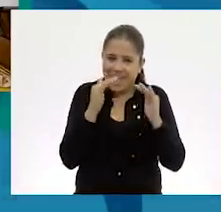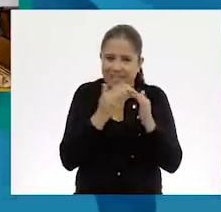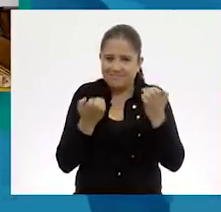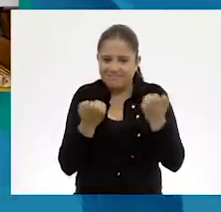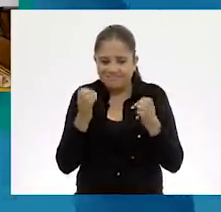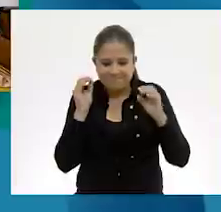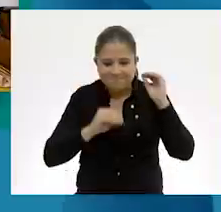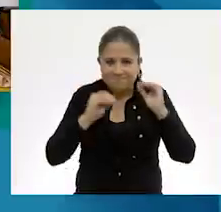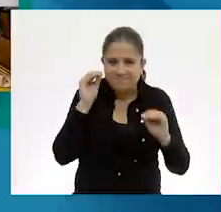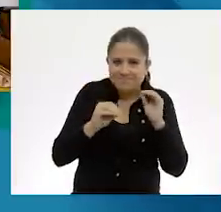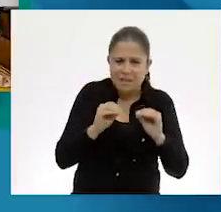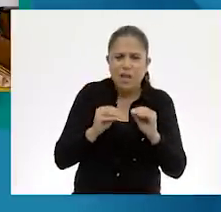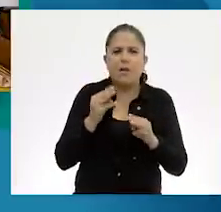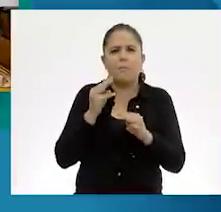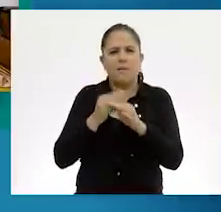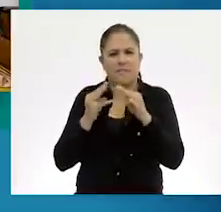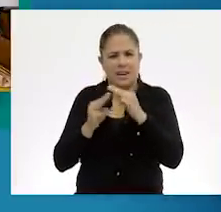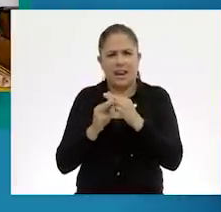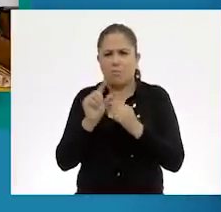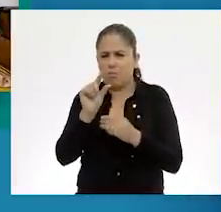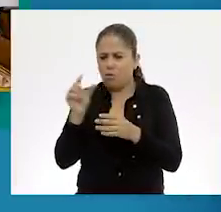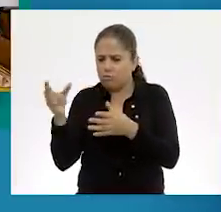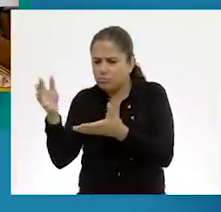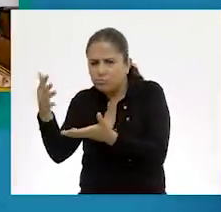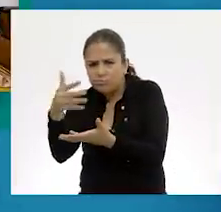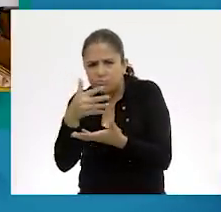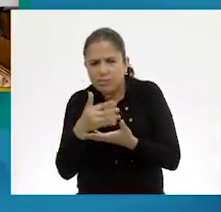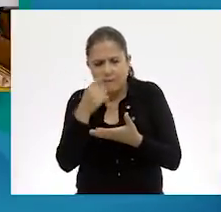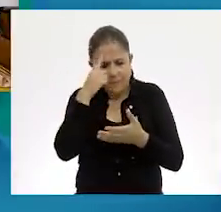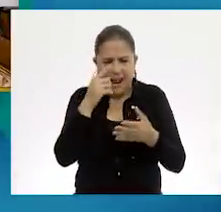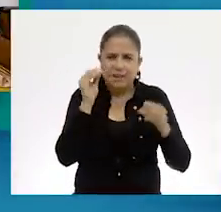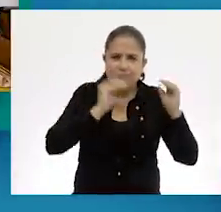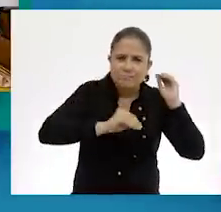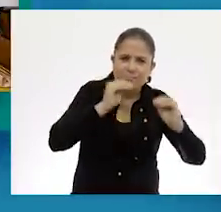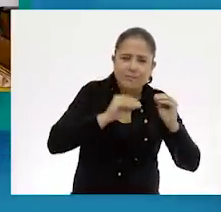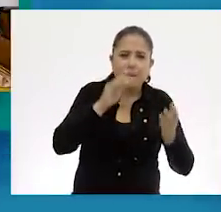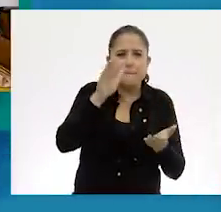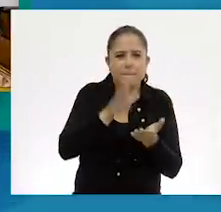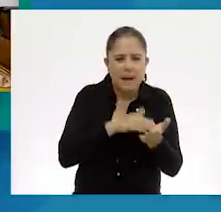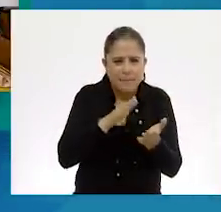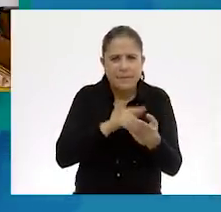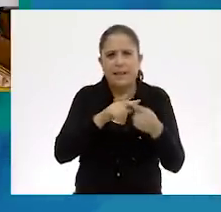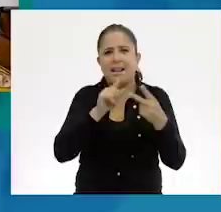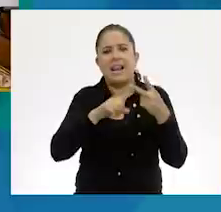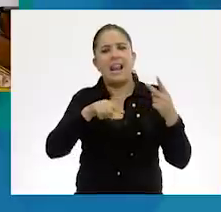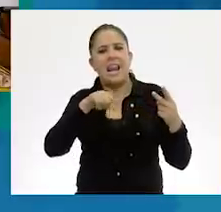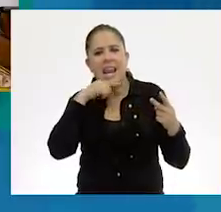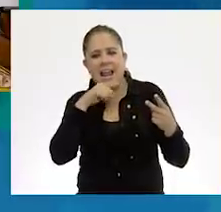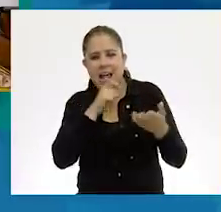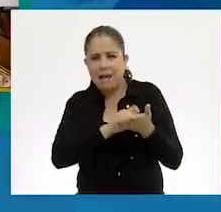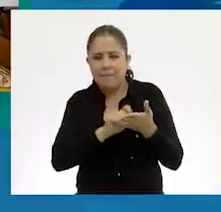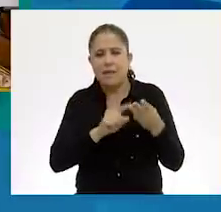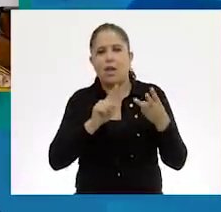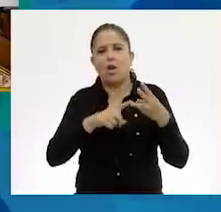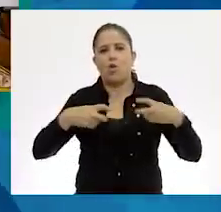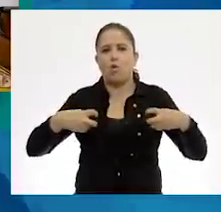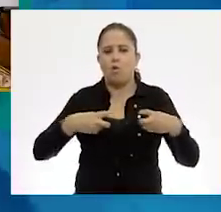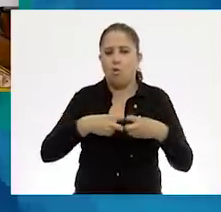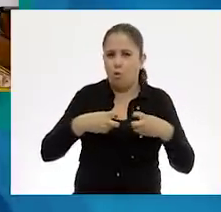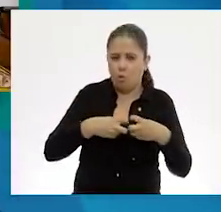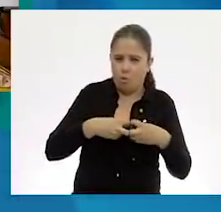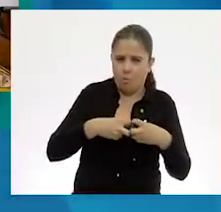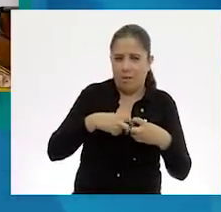Ocupas muy pocos materiales, para hacer tu diseño, únicamente papel, lápiz, goma, por si